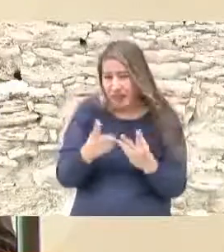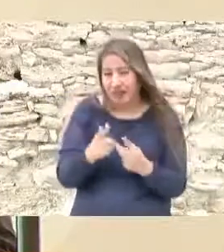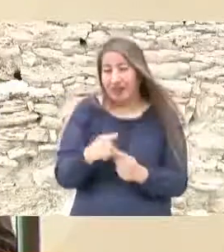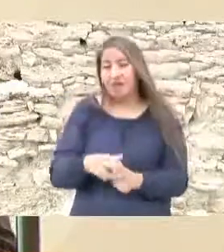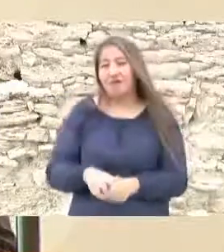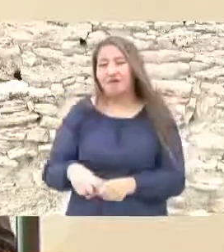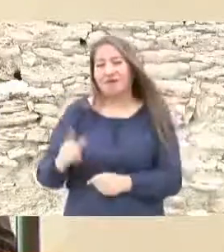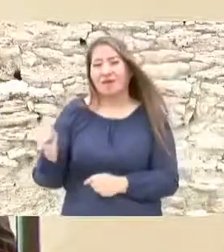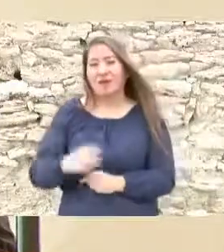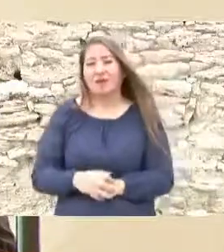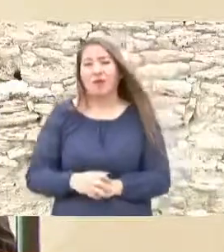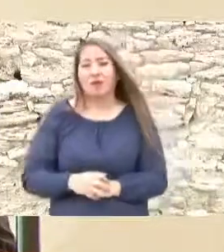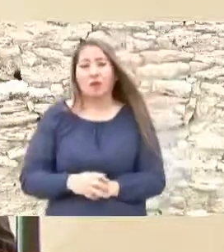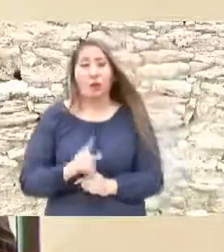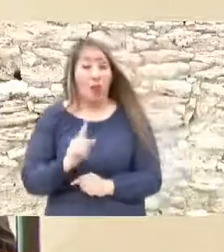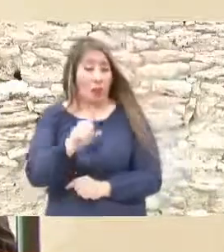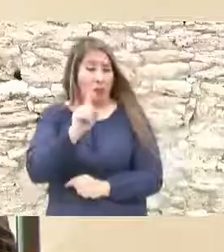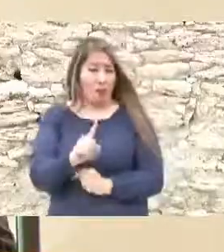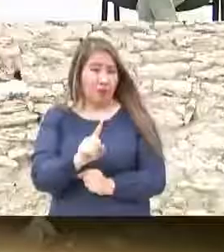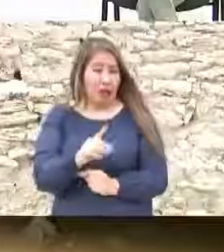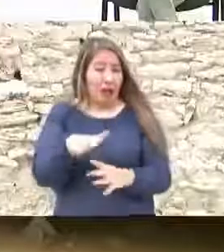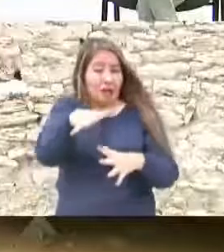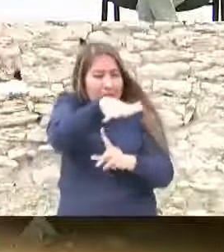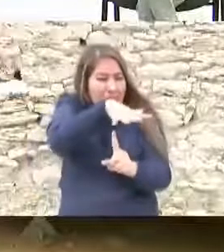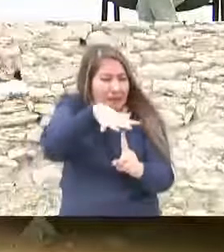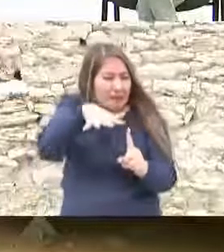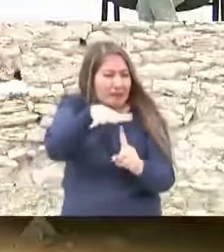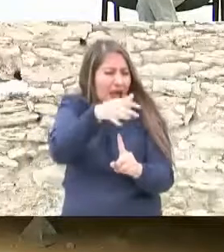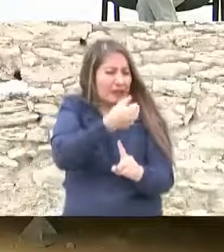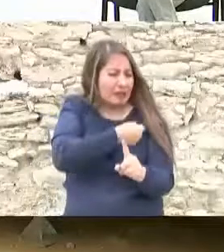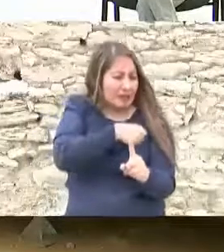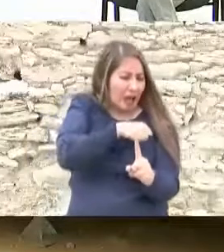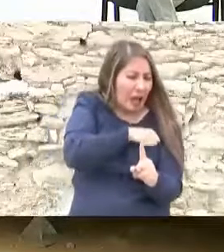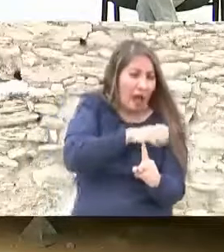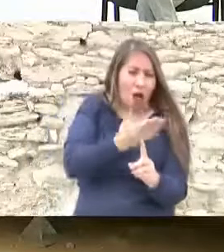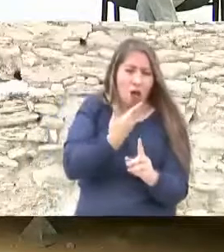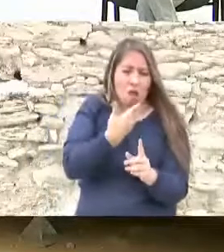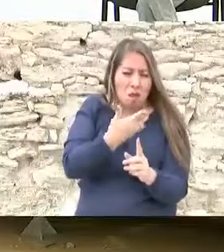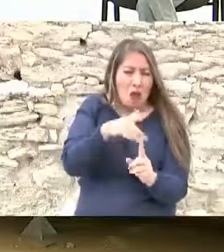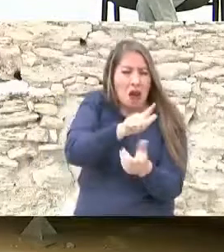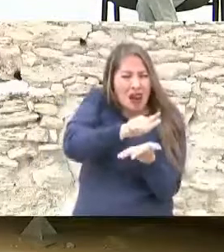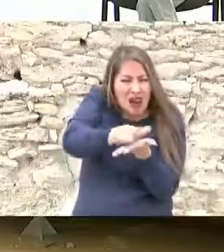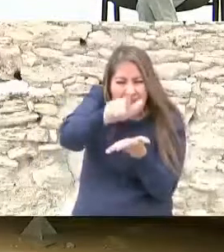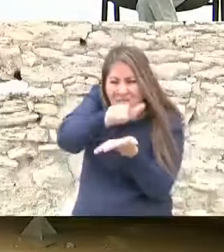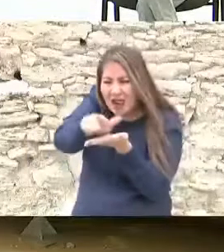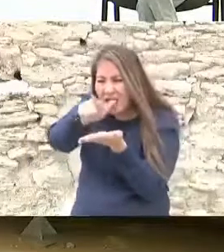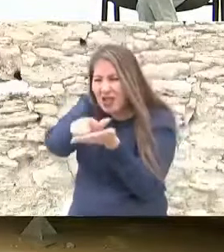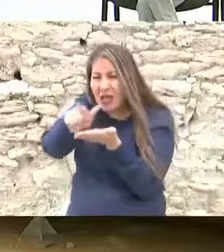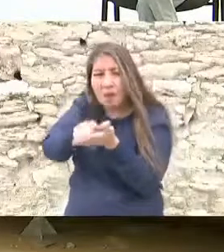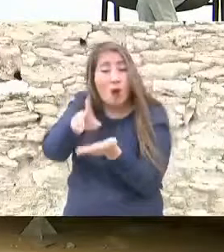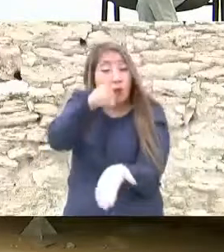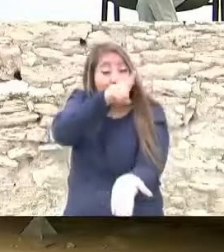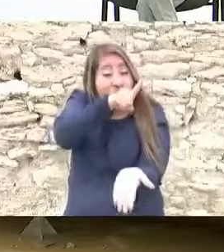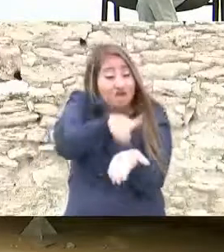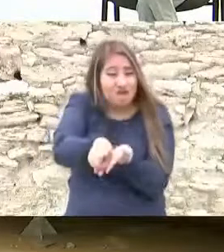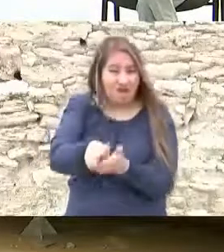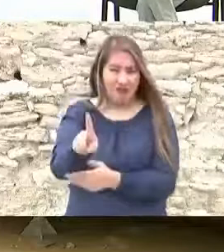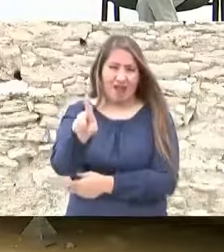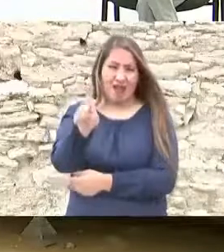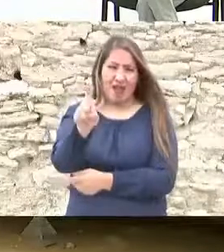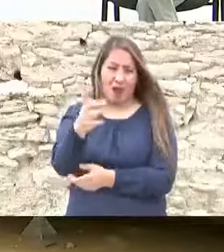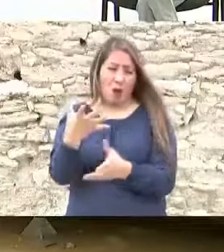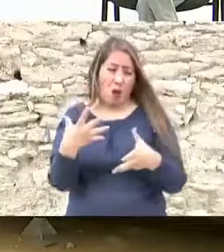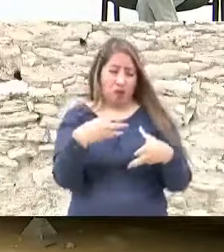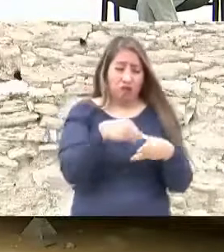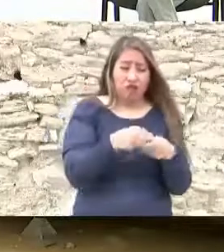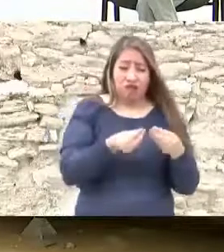derecho a un ambiente sano, a un ambiente limpio y el derecho humano al agua. Esta es la